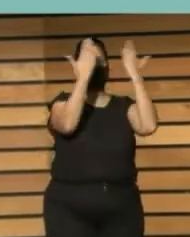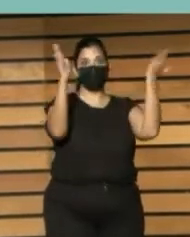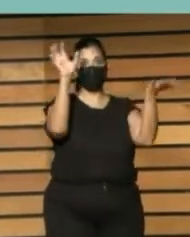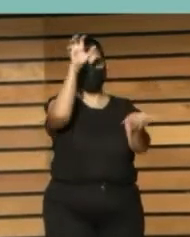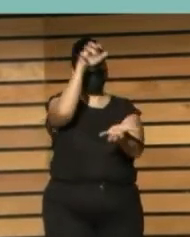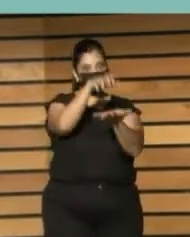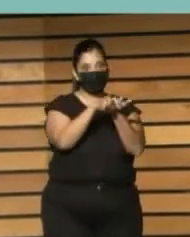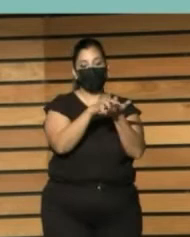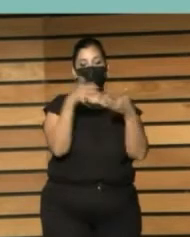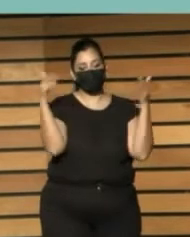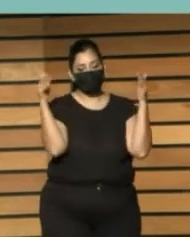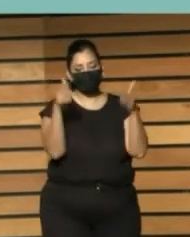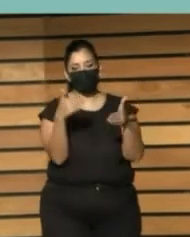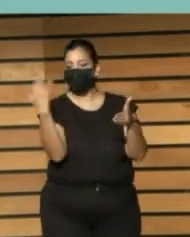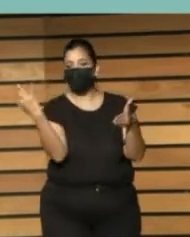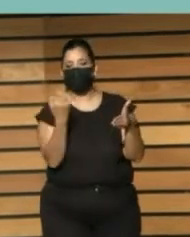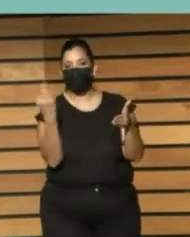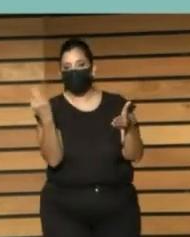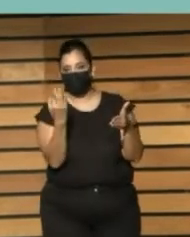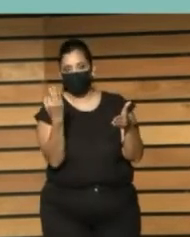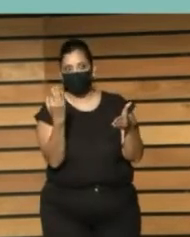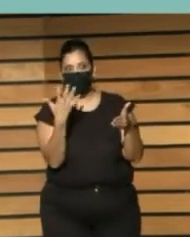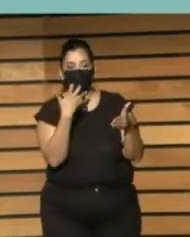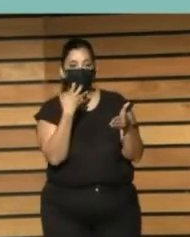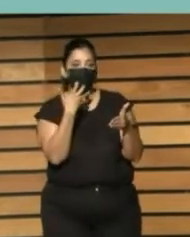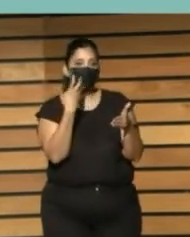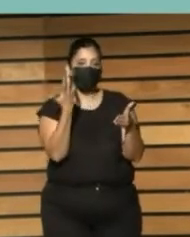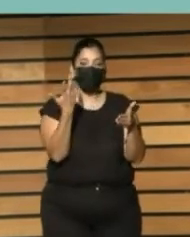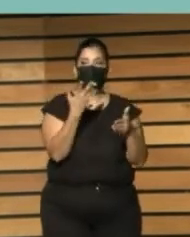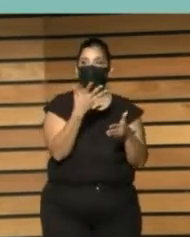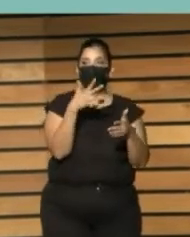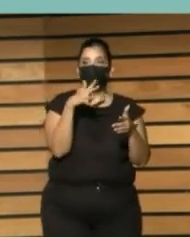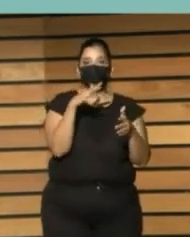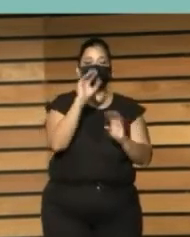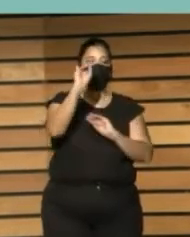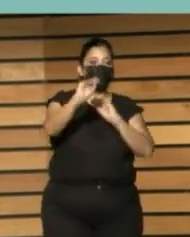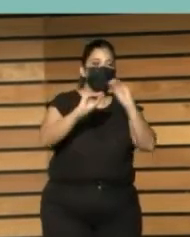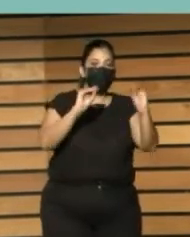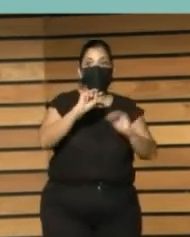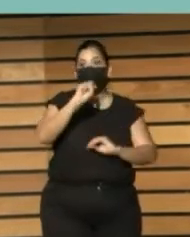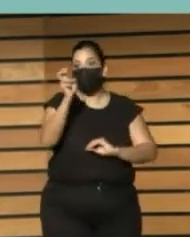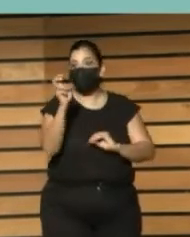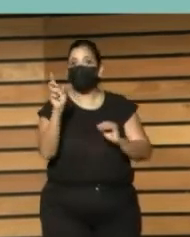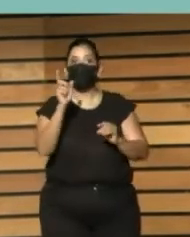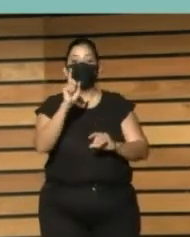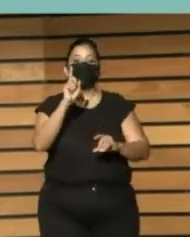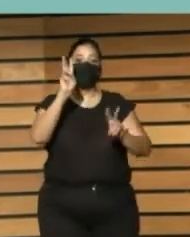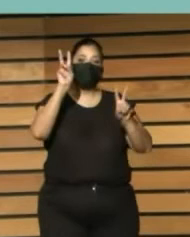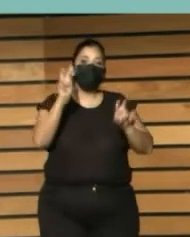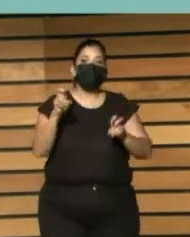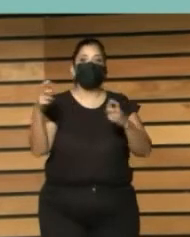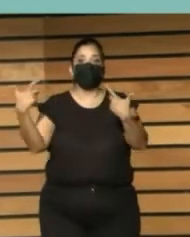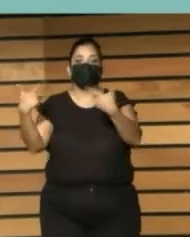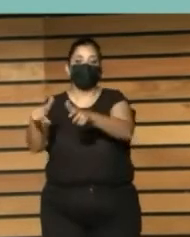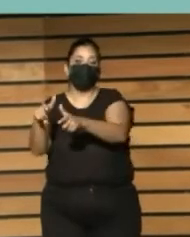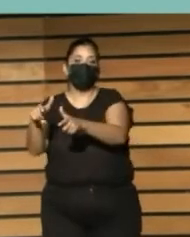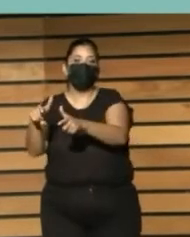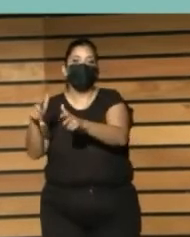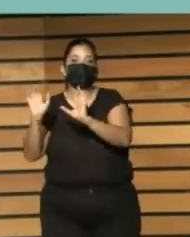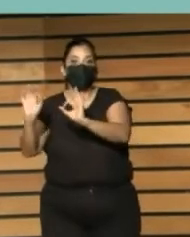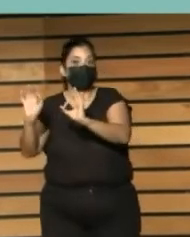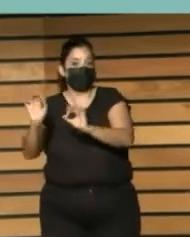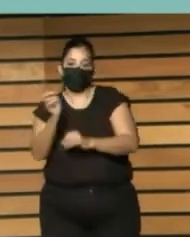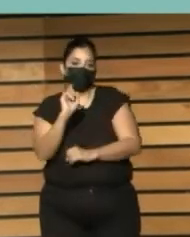poniendo el foco en otras cuestiones que a lo mejor no definen ese grupo especial o sí podían estar dentro,